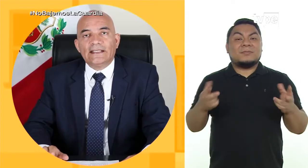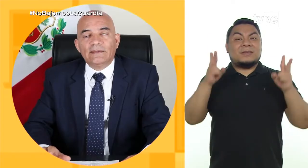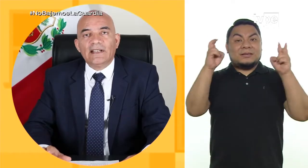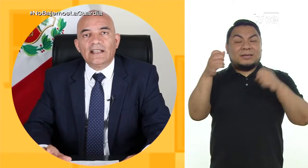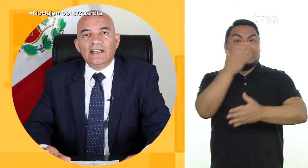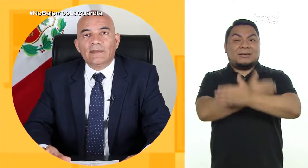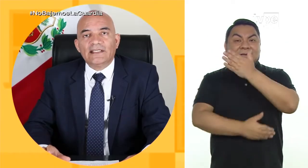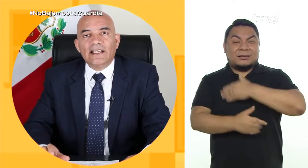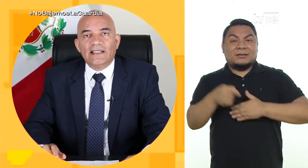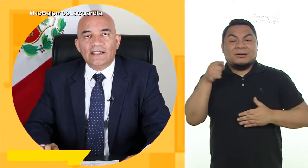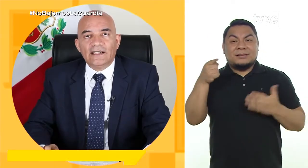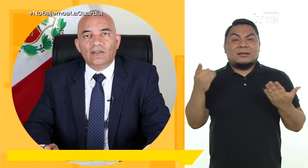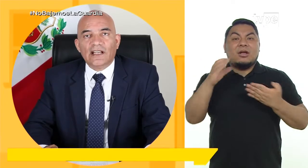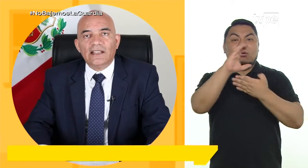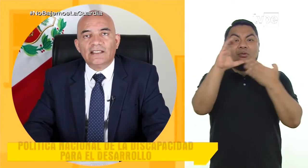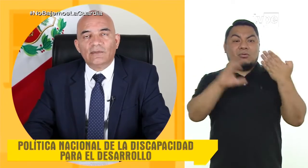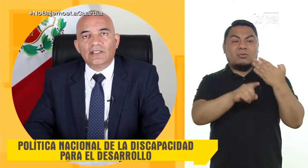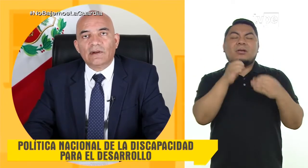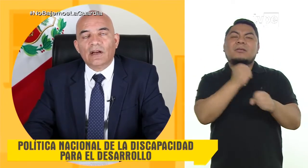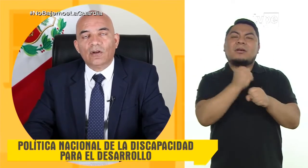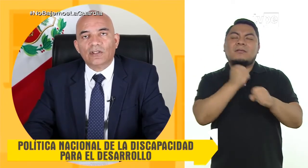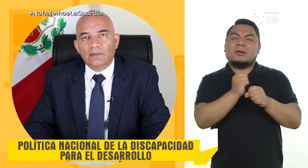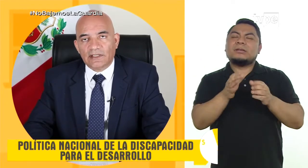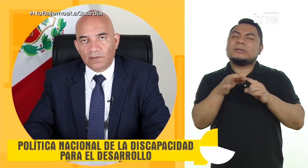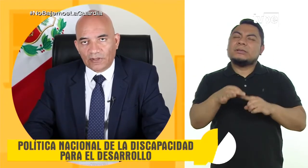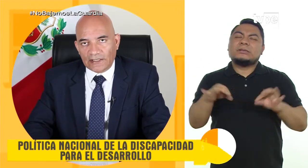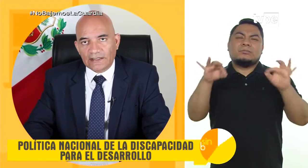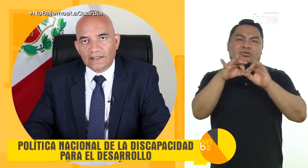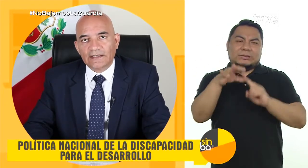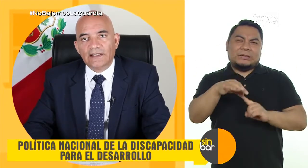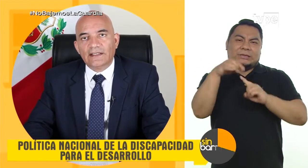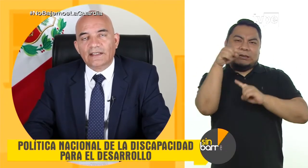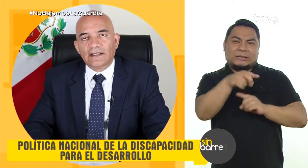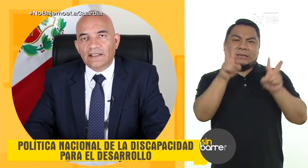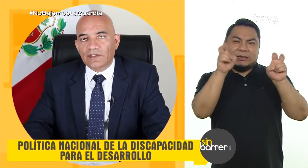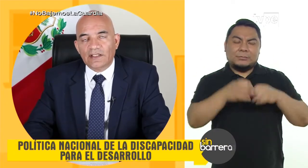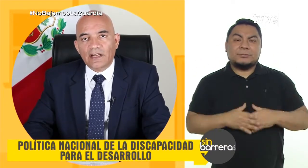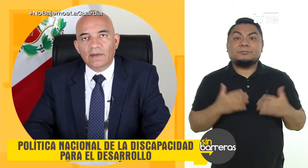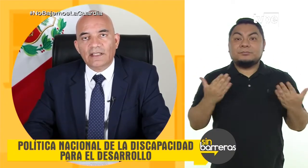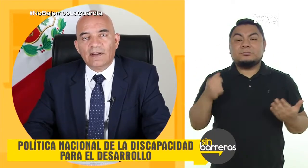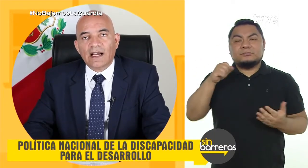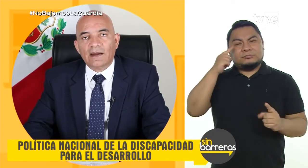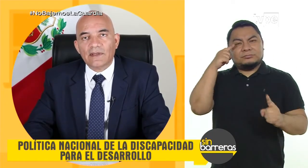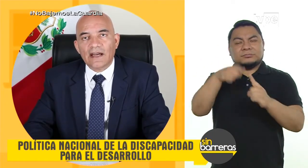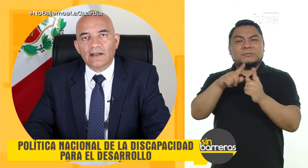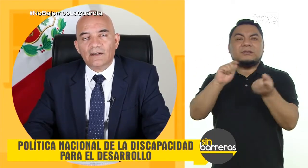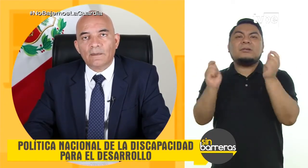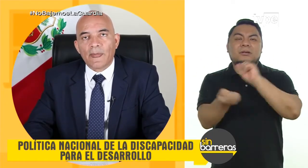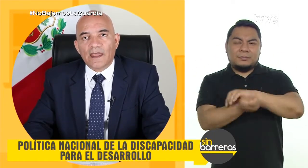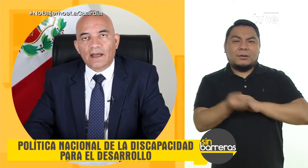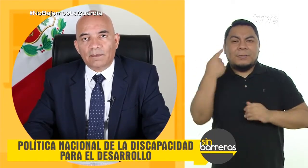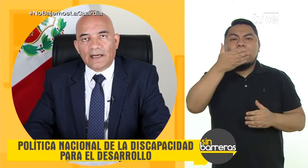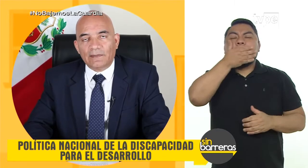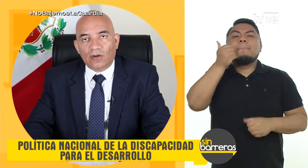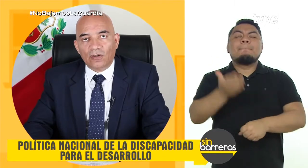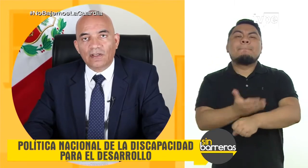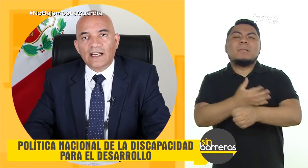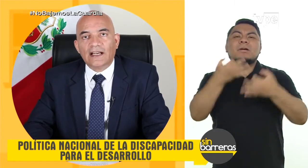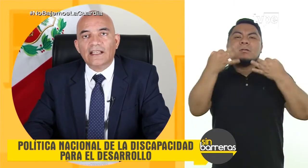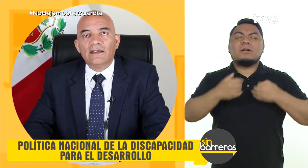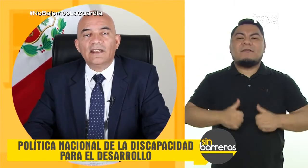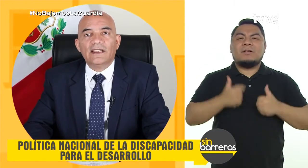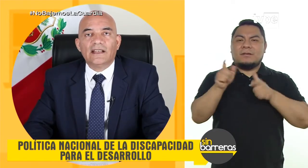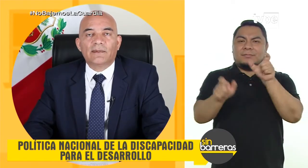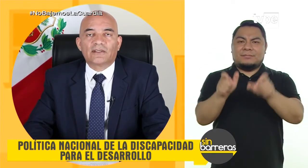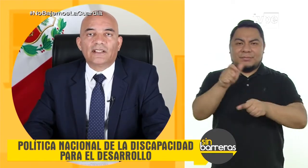Desde el tema de la discapacidad en Conadis hemos trabajado temas importantes que definitivamente van a cambiar para mejor